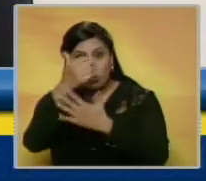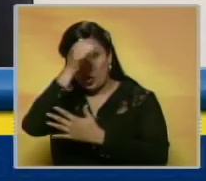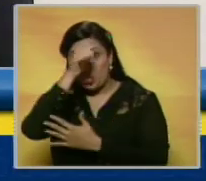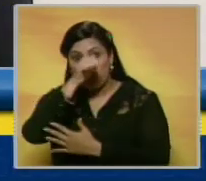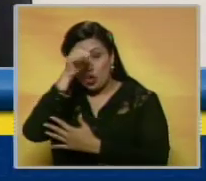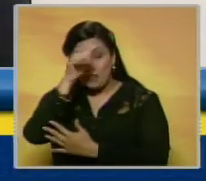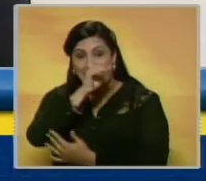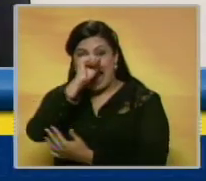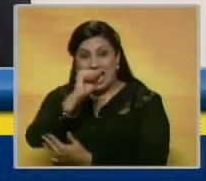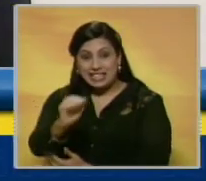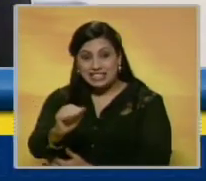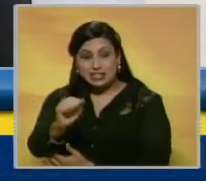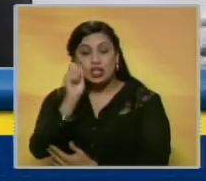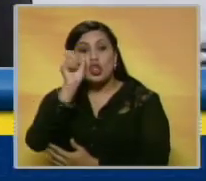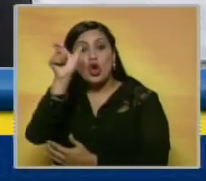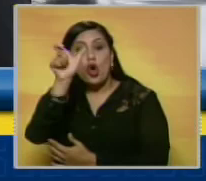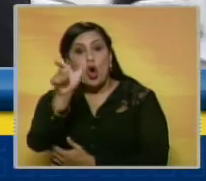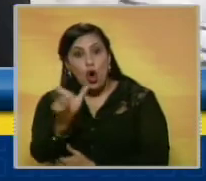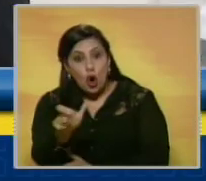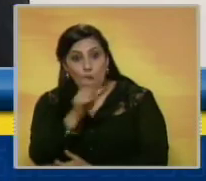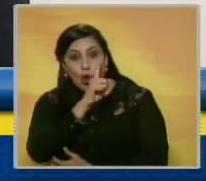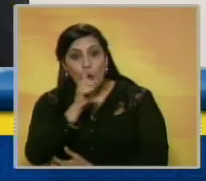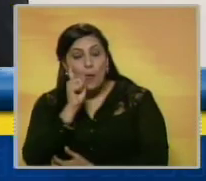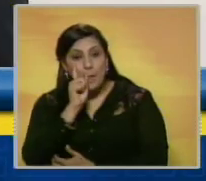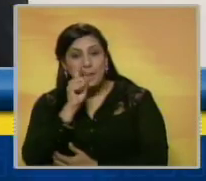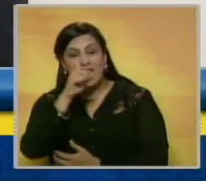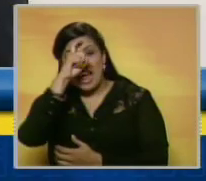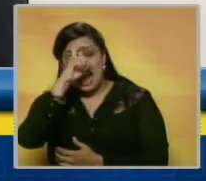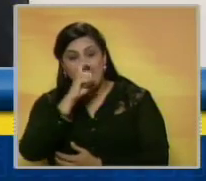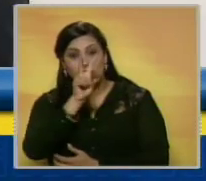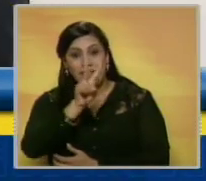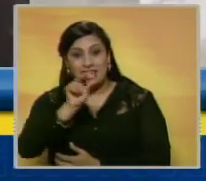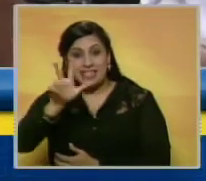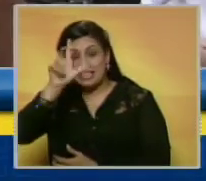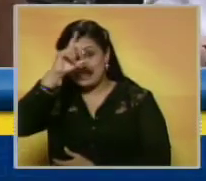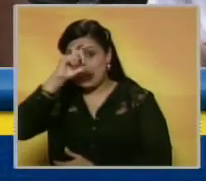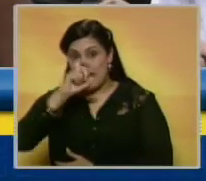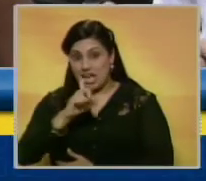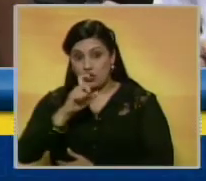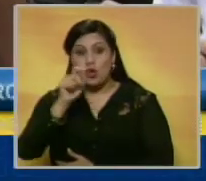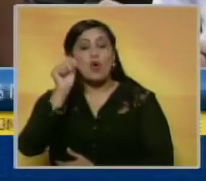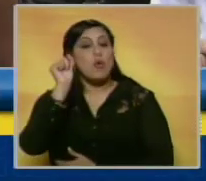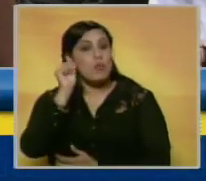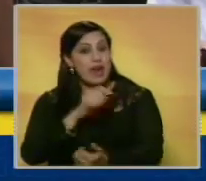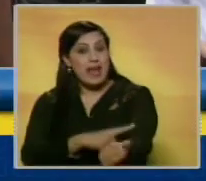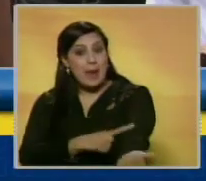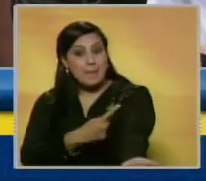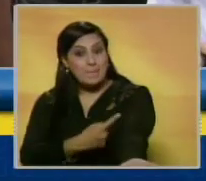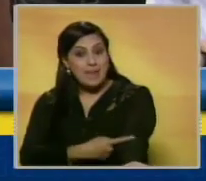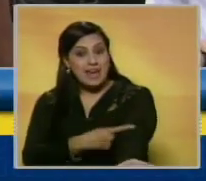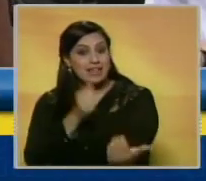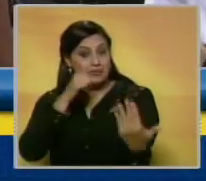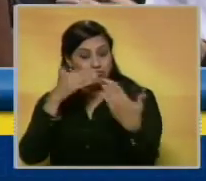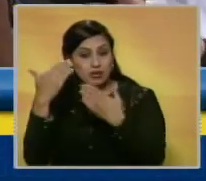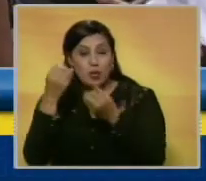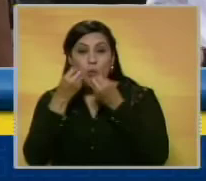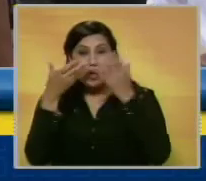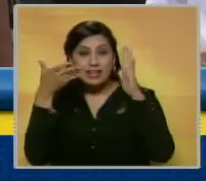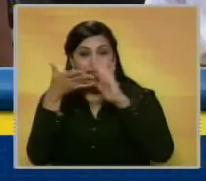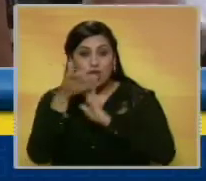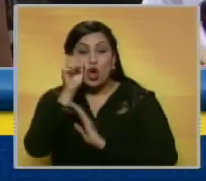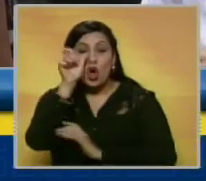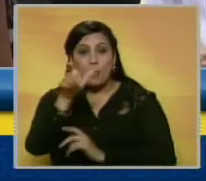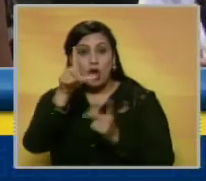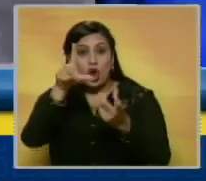domingo ocurrió el crimen de Santiago Osvaldo Burguillos Hernández, de 23 años. Su hermana, Elizabeth Burguillos, contó que